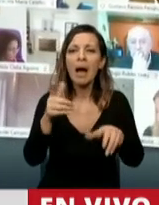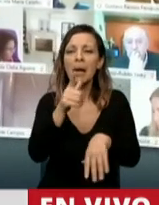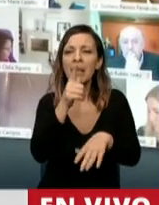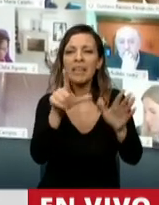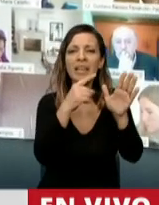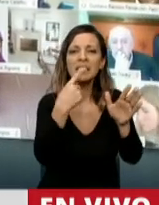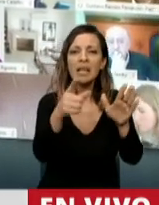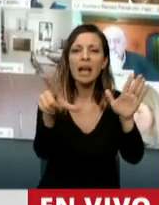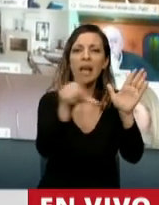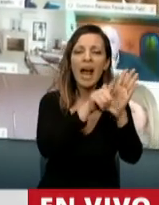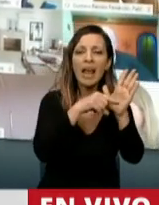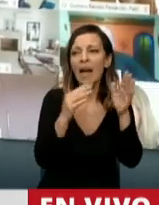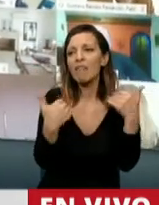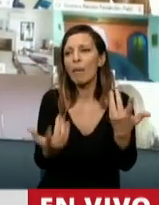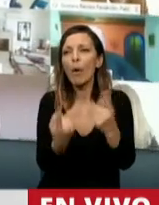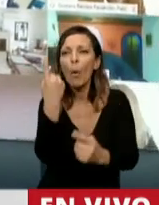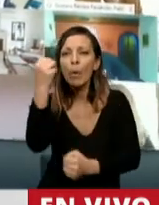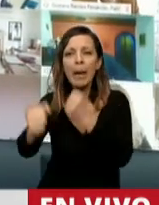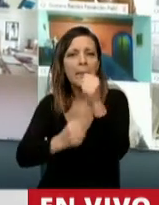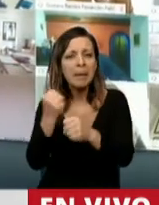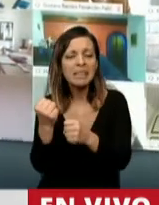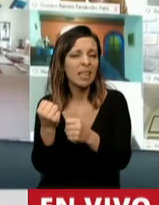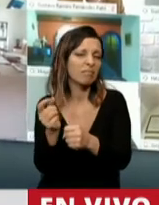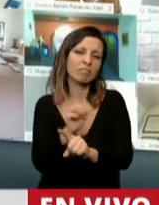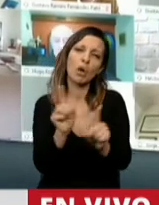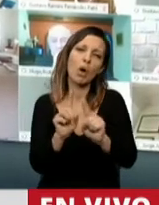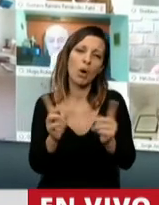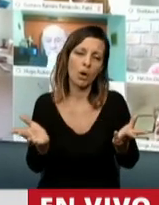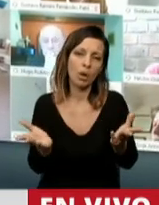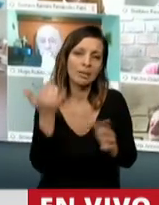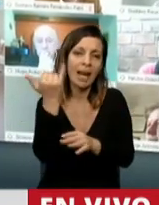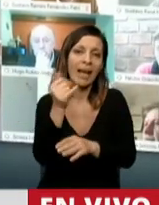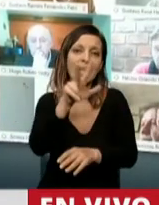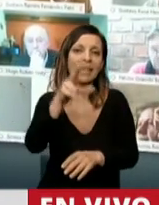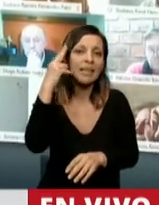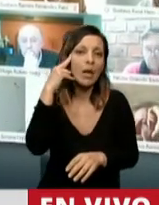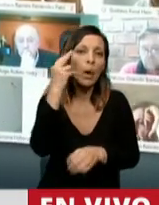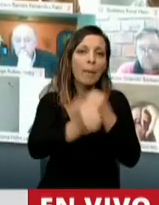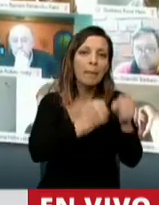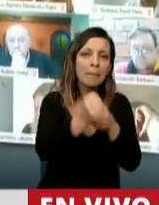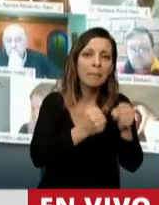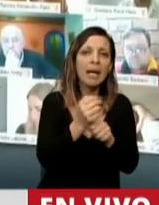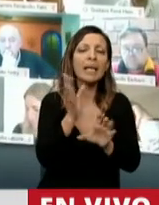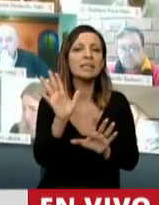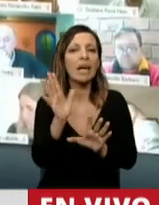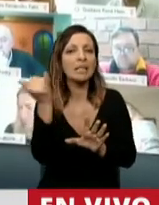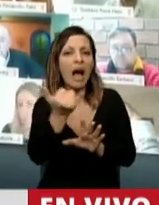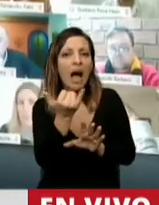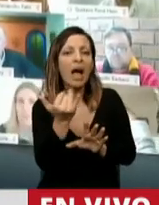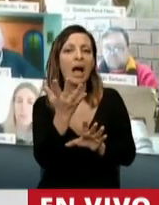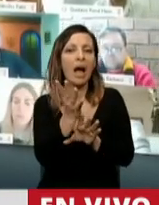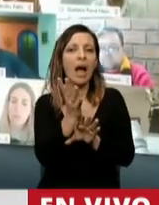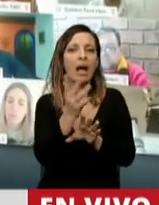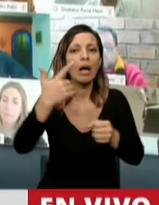empresa no es cierto, miren. Hay más de 39 empresas que tienen que ver con el